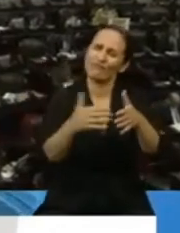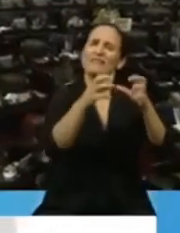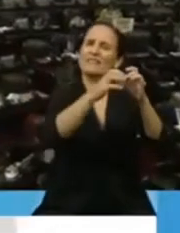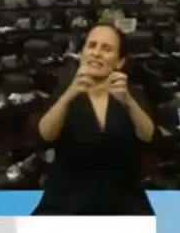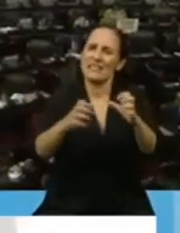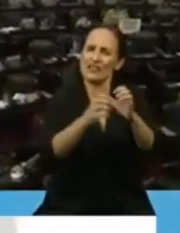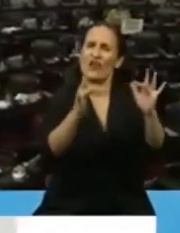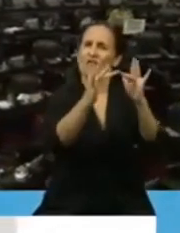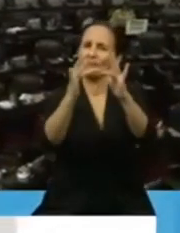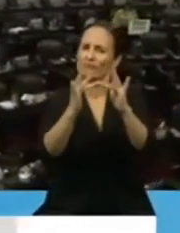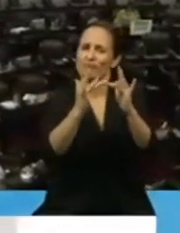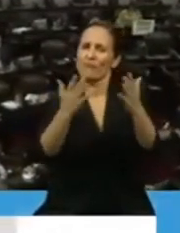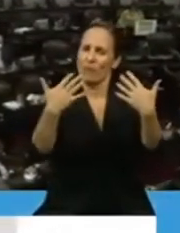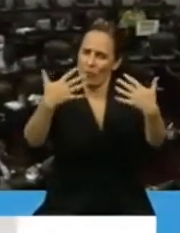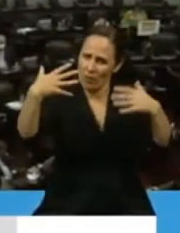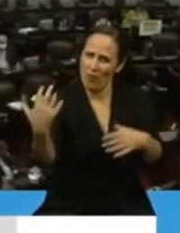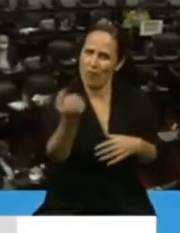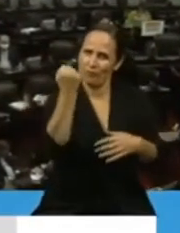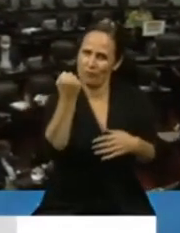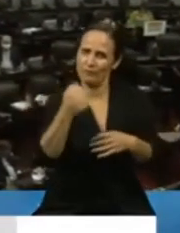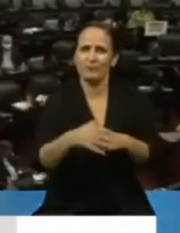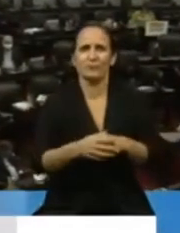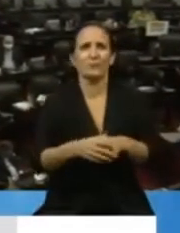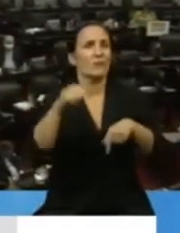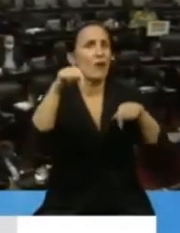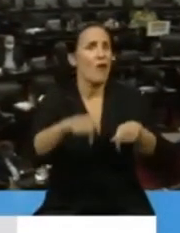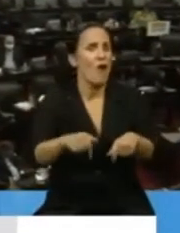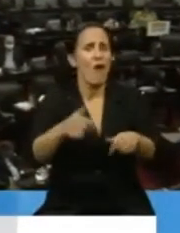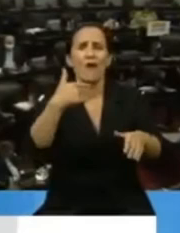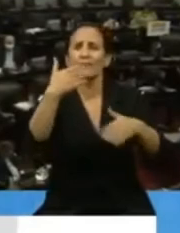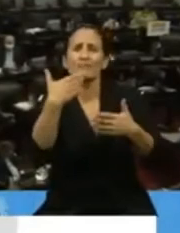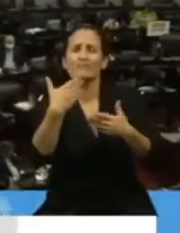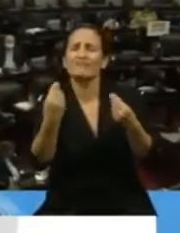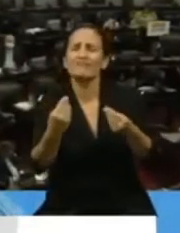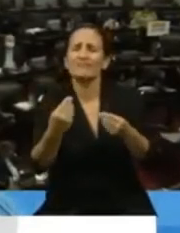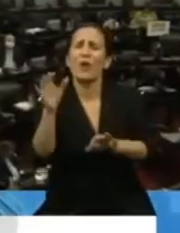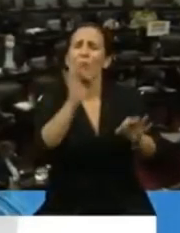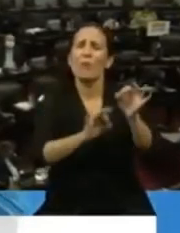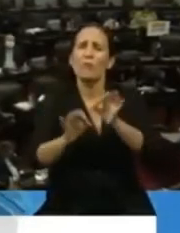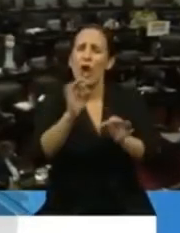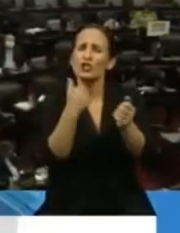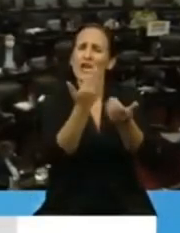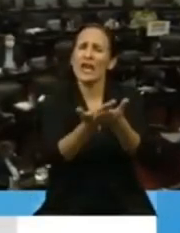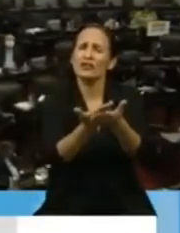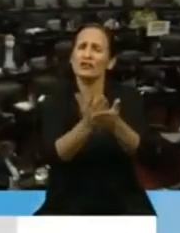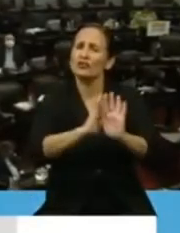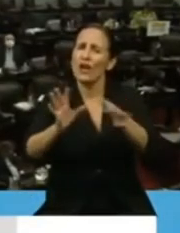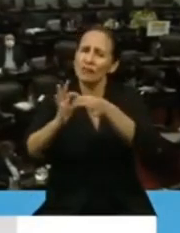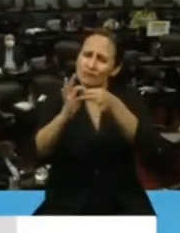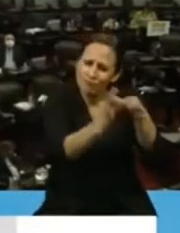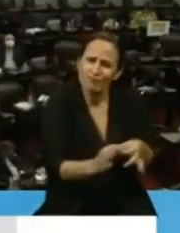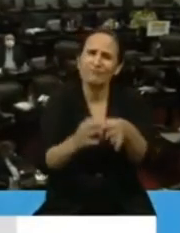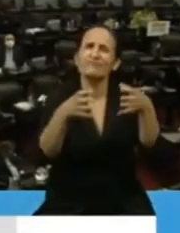remota. Hoy lo que estamos tratando es un proyecto unificado. Y qué bien